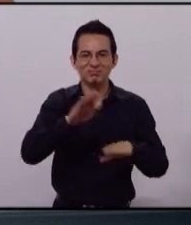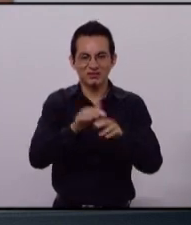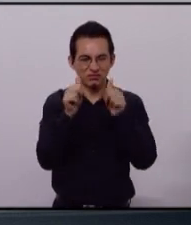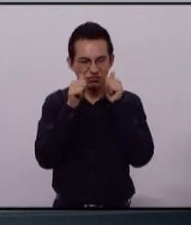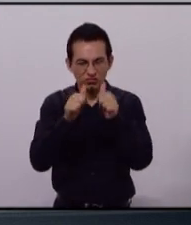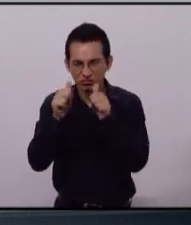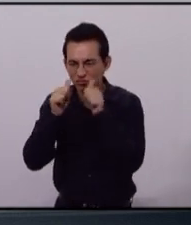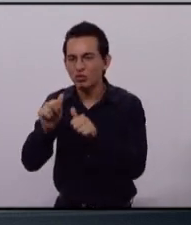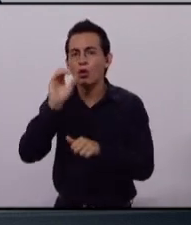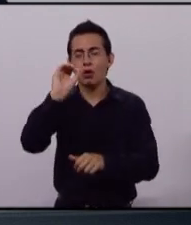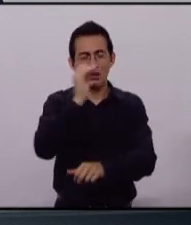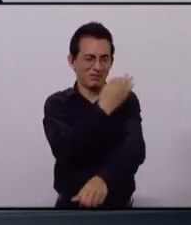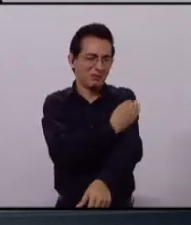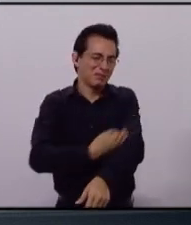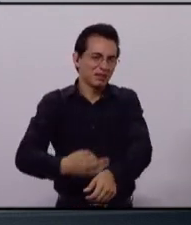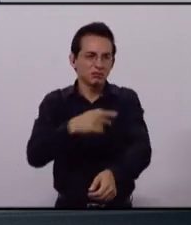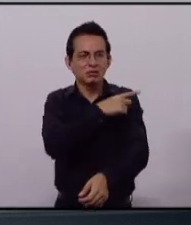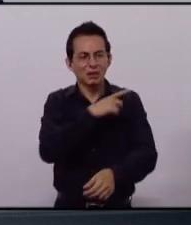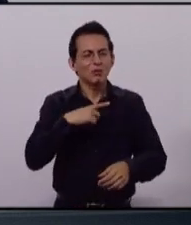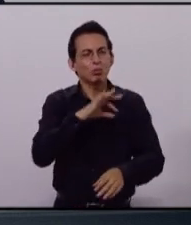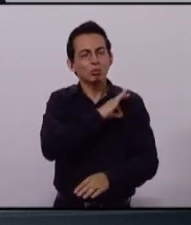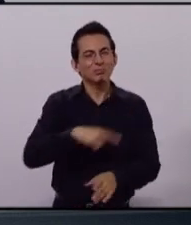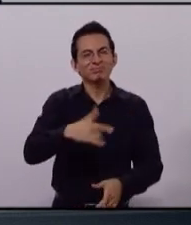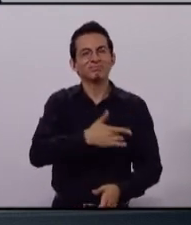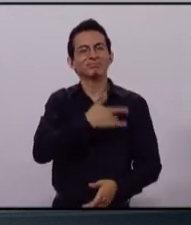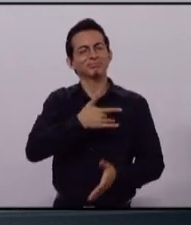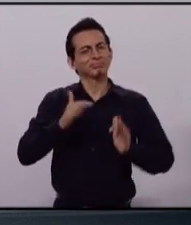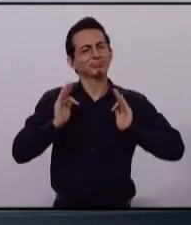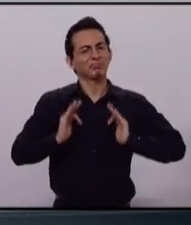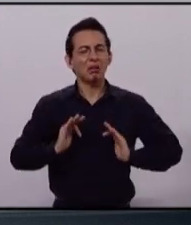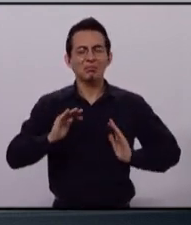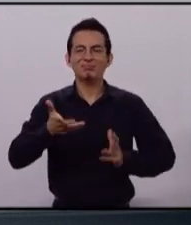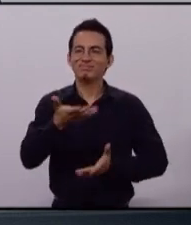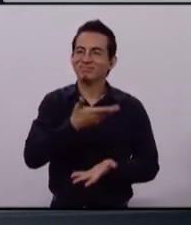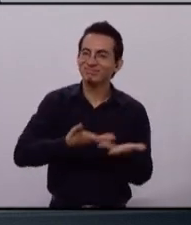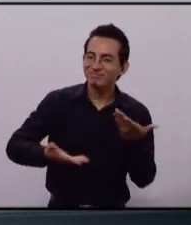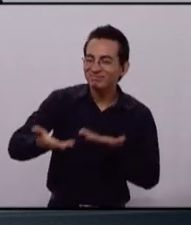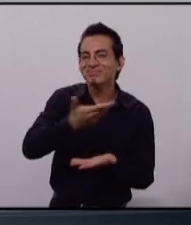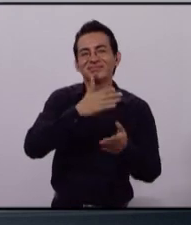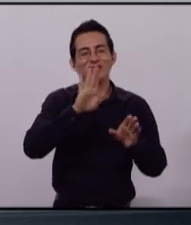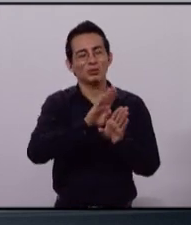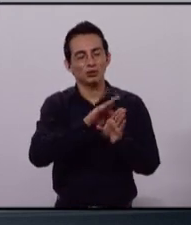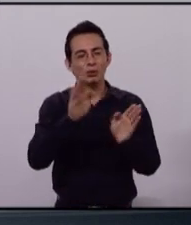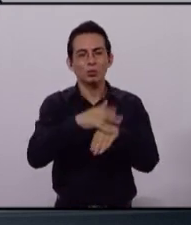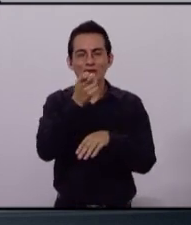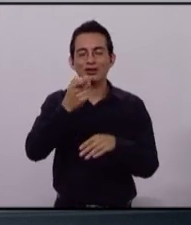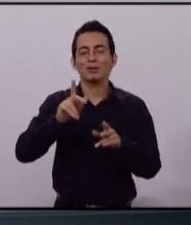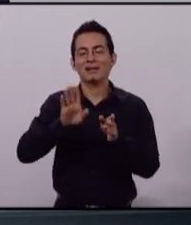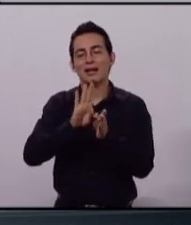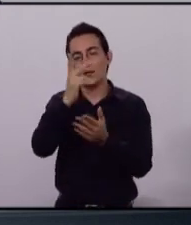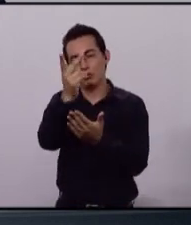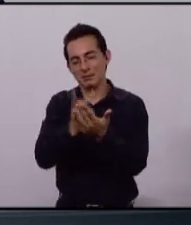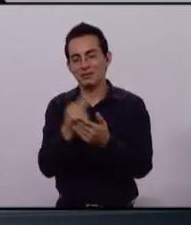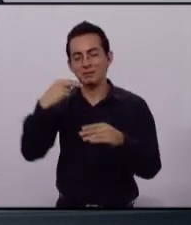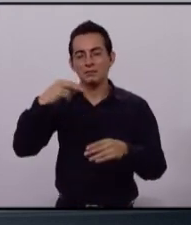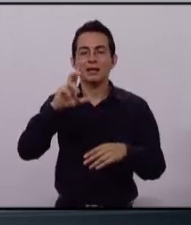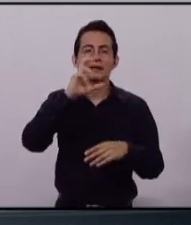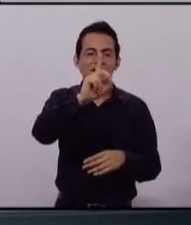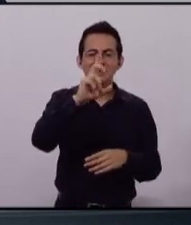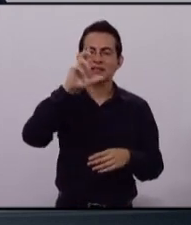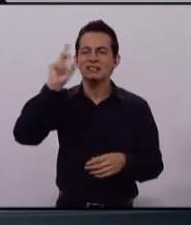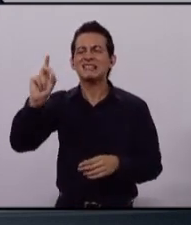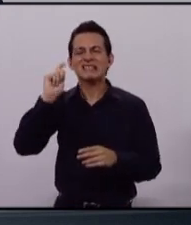donde nuestras familias puedan convivir. Por eso proponemos un programa 30-30, que atenderemos las 30